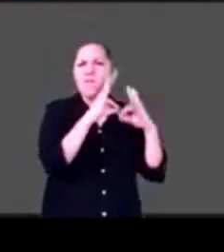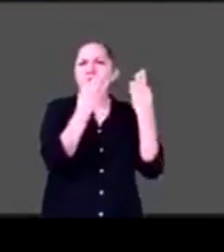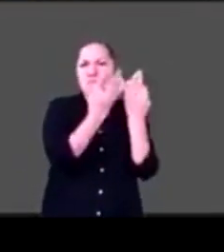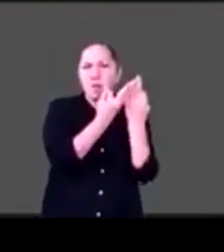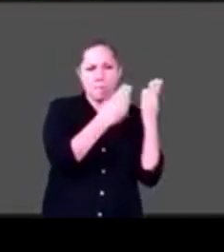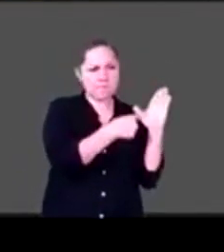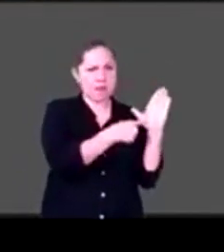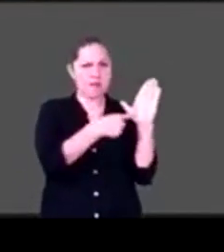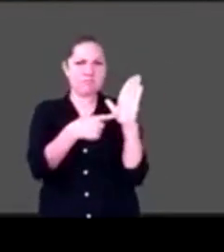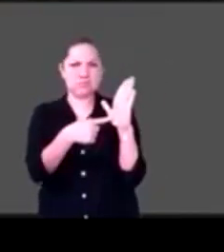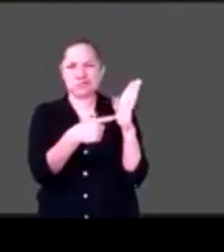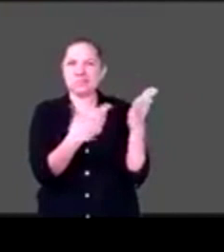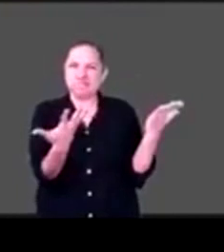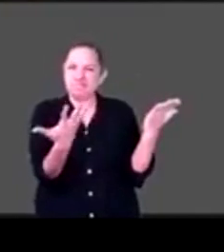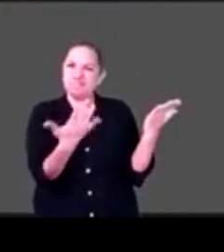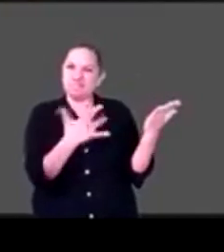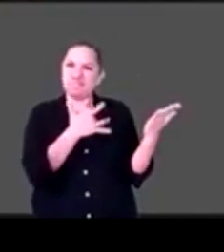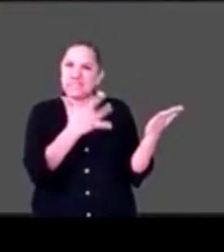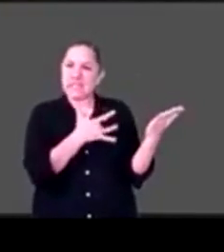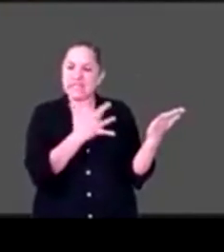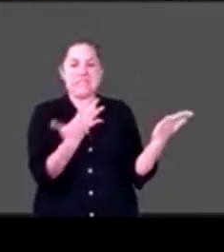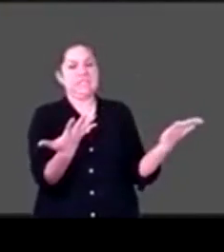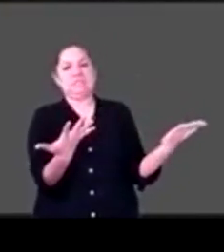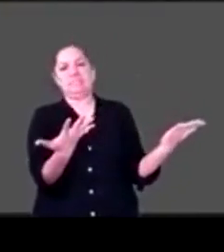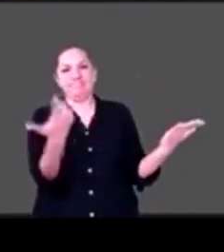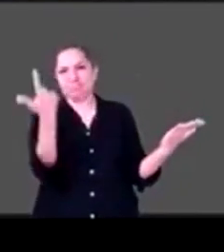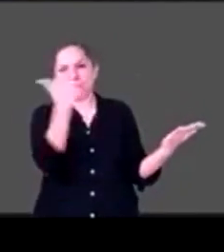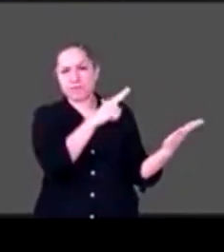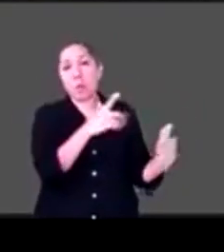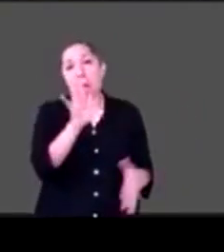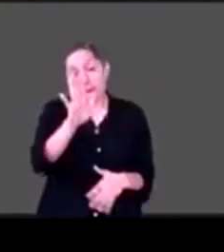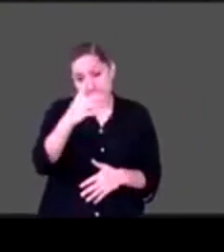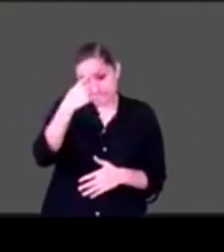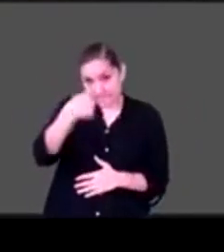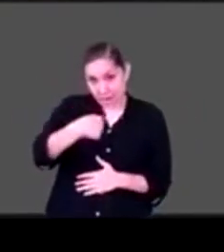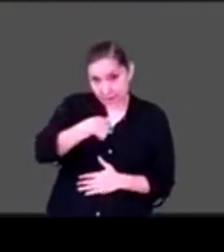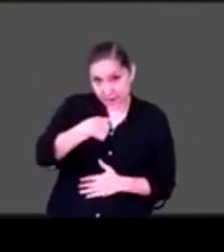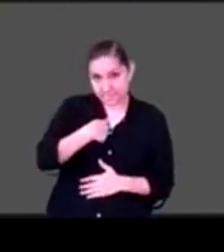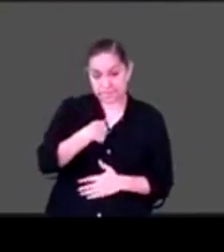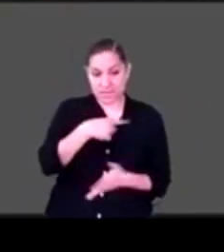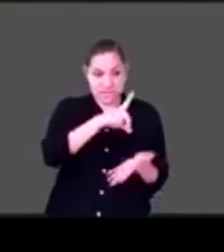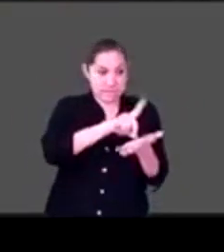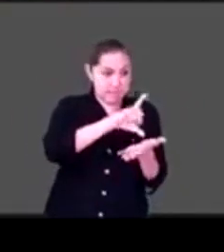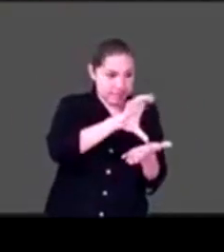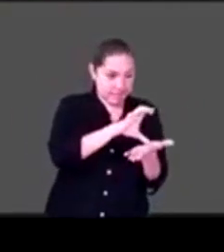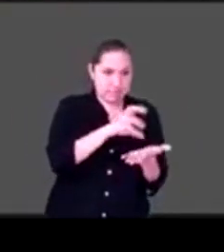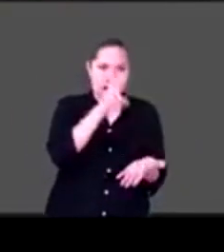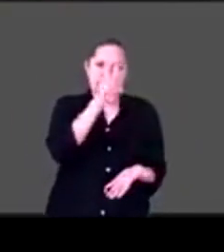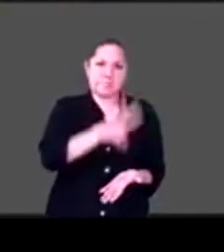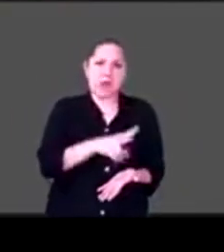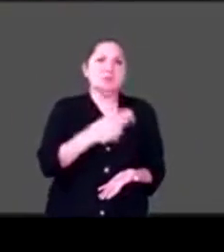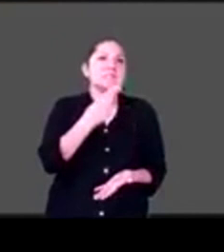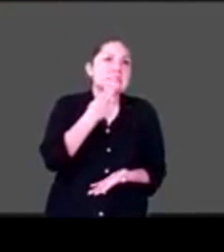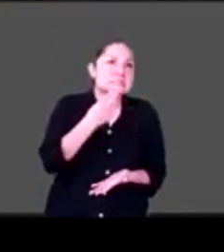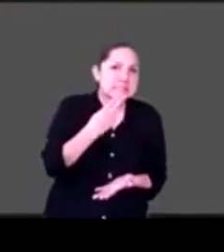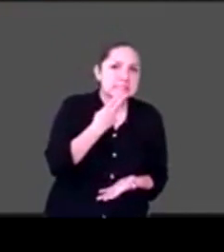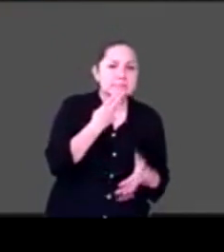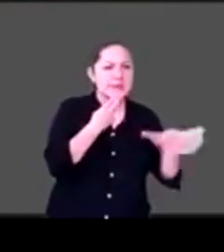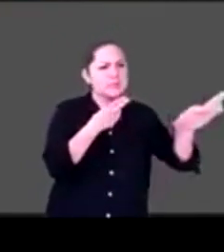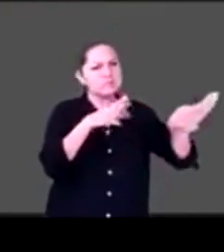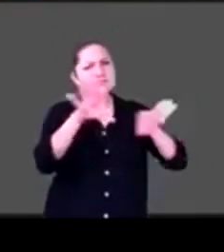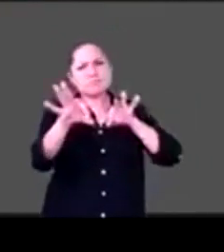a mí me ha dado la discapacidad es aprender el valor del silencio, el valor de la escucha,